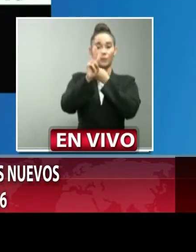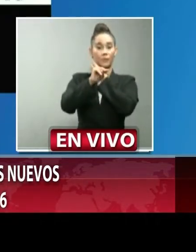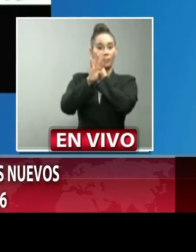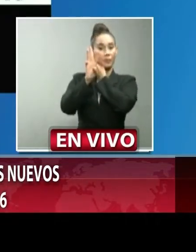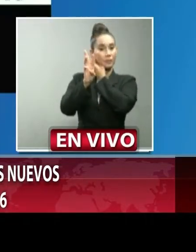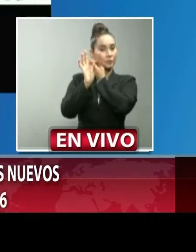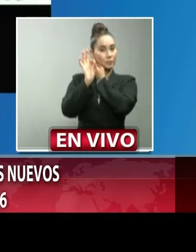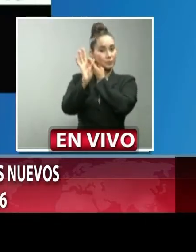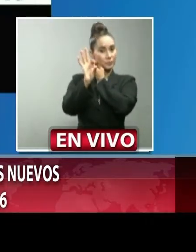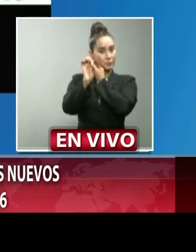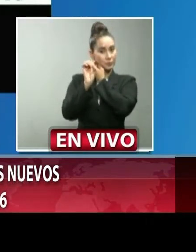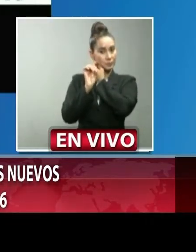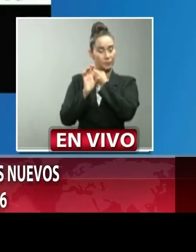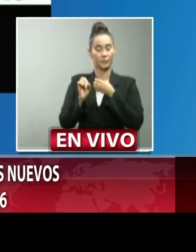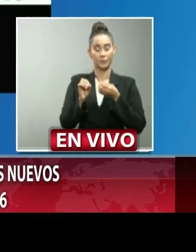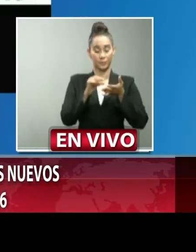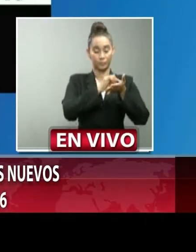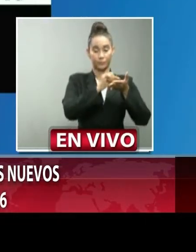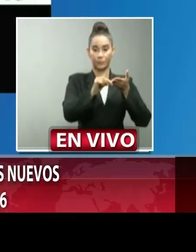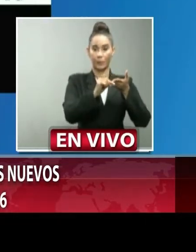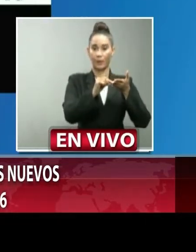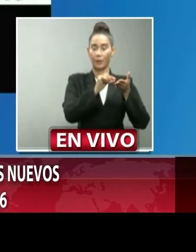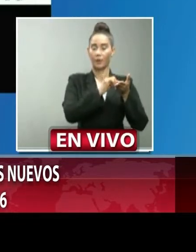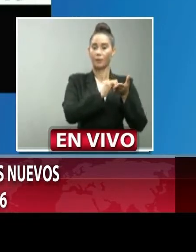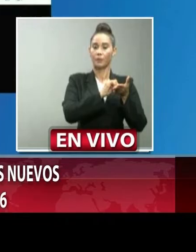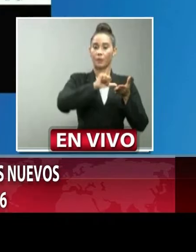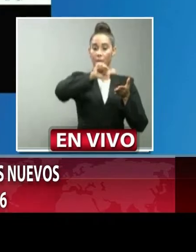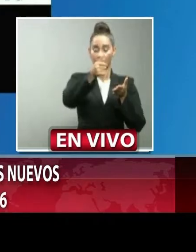.90% la línea quebrada